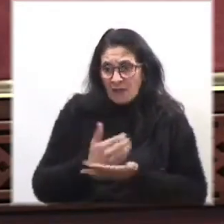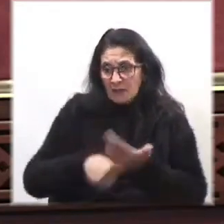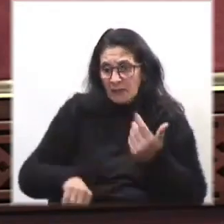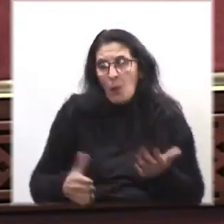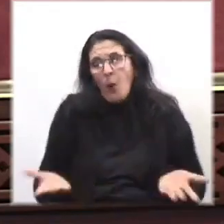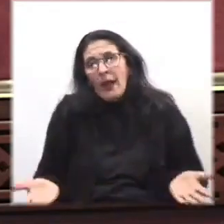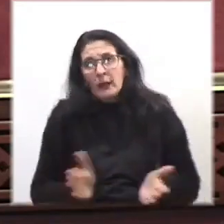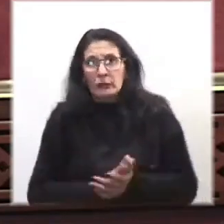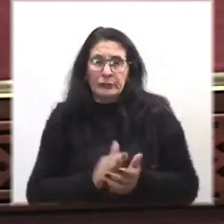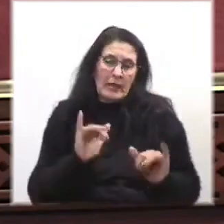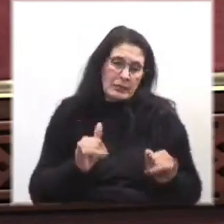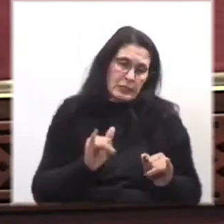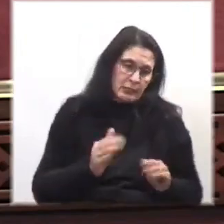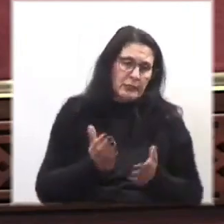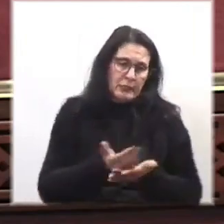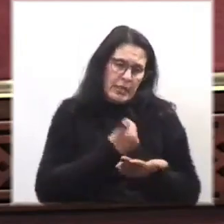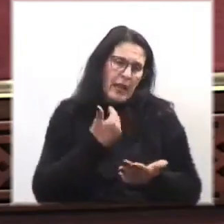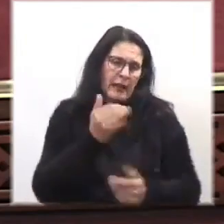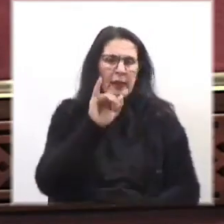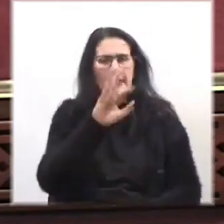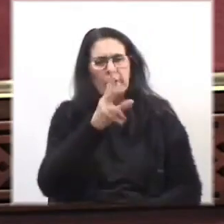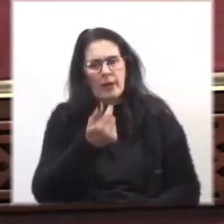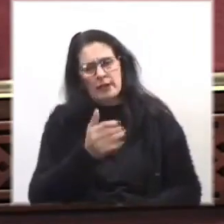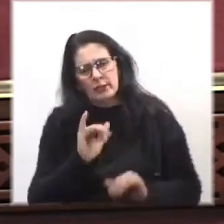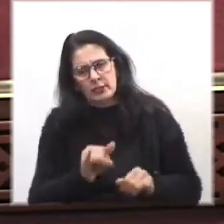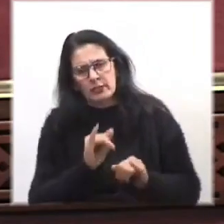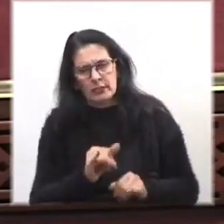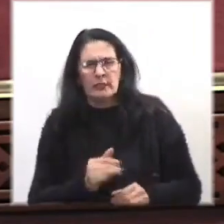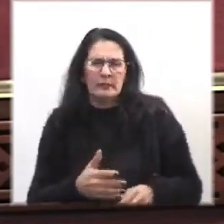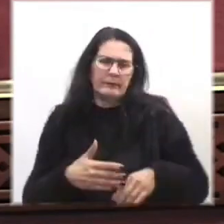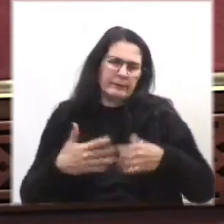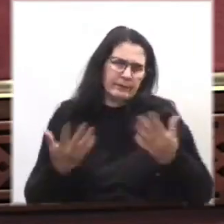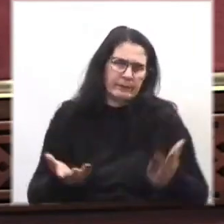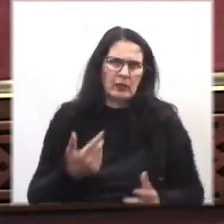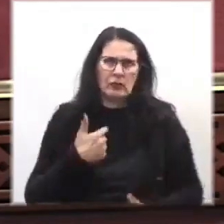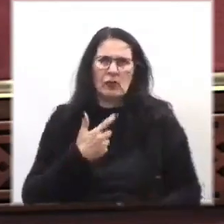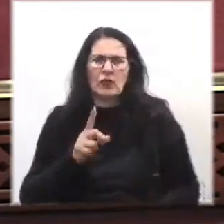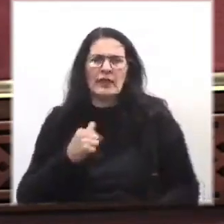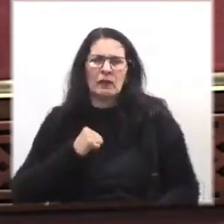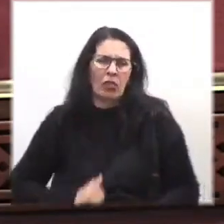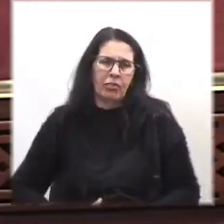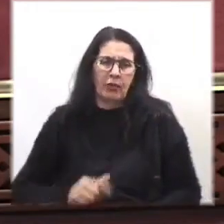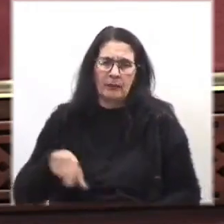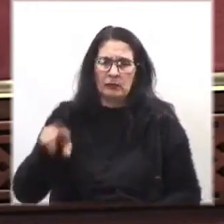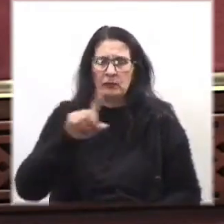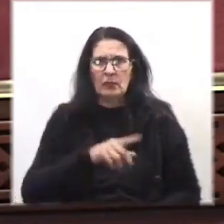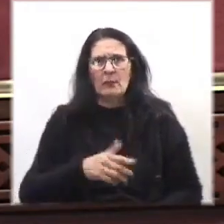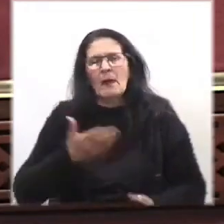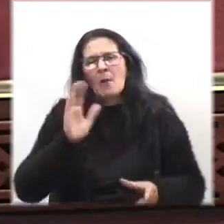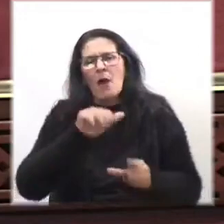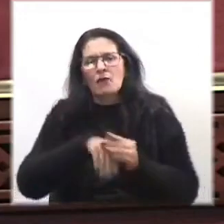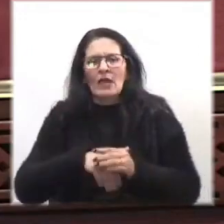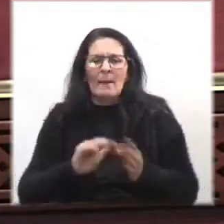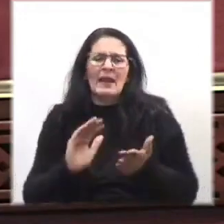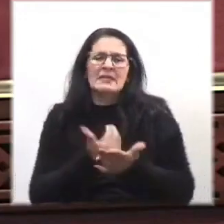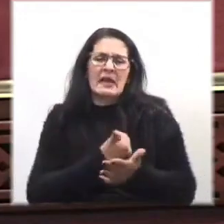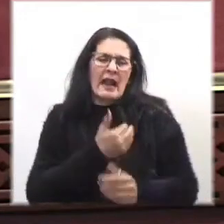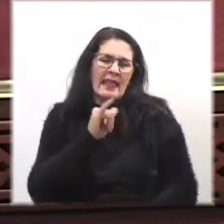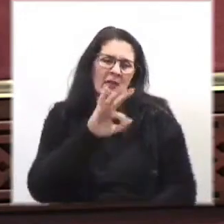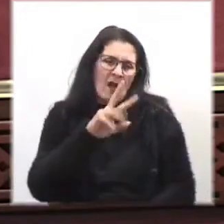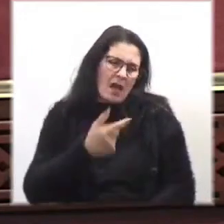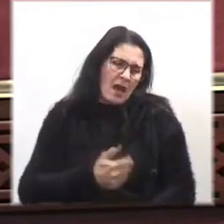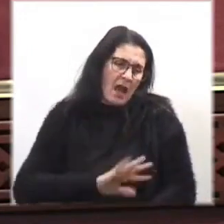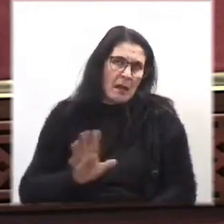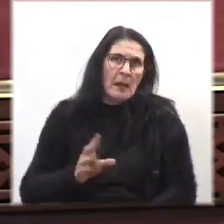Bueno, está, vamos a votar de sacarle el IVA. No quiero cansarlos con mi discurso estratosférico. Vamos a votar para sacarle el IVA.